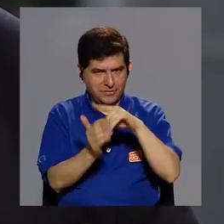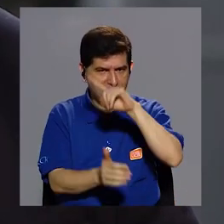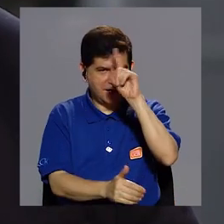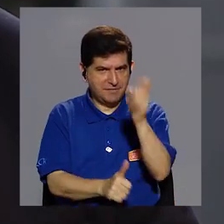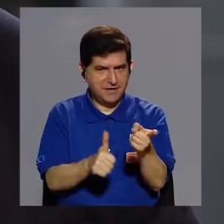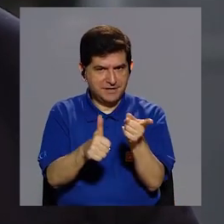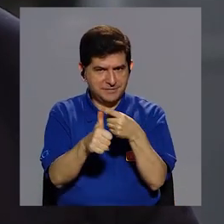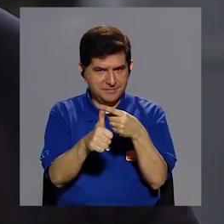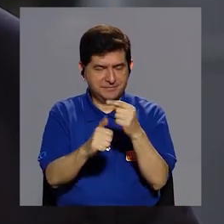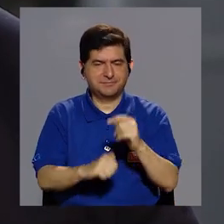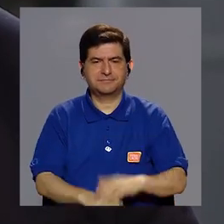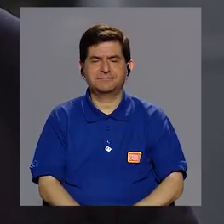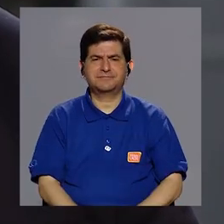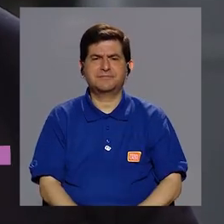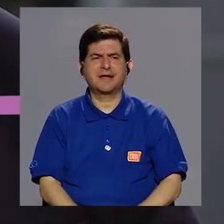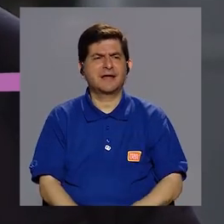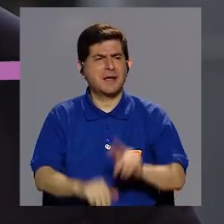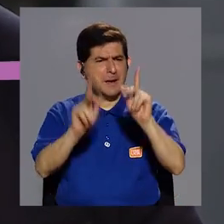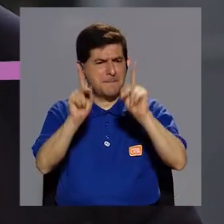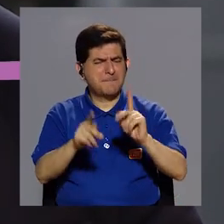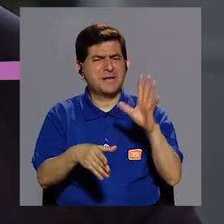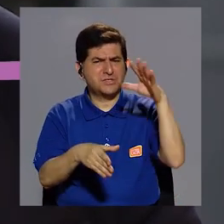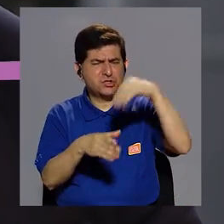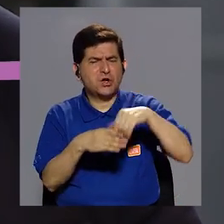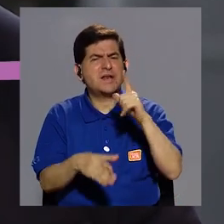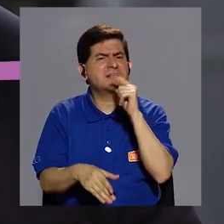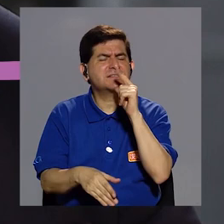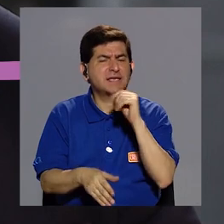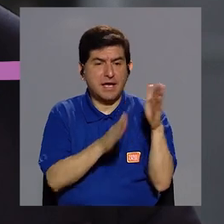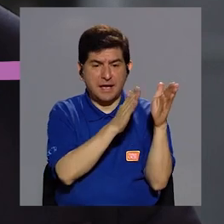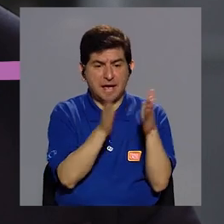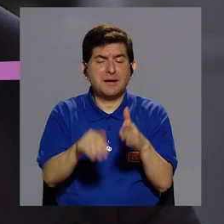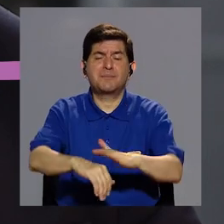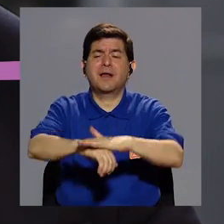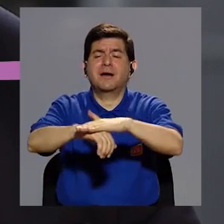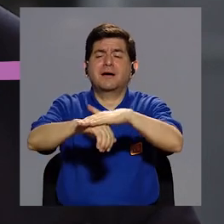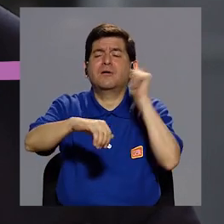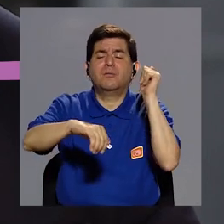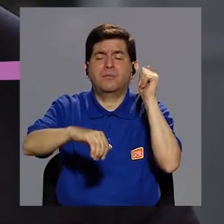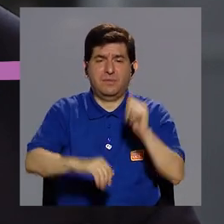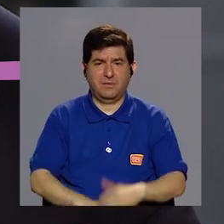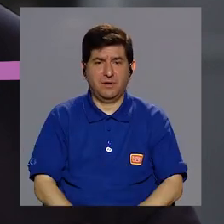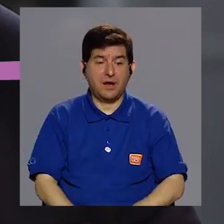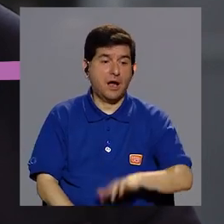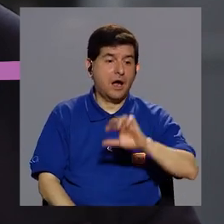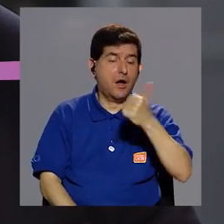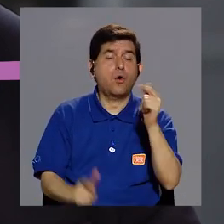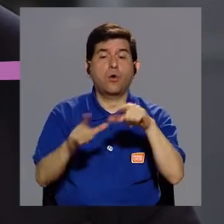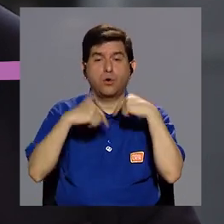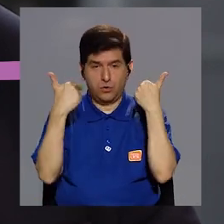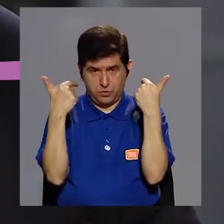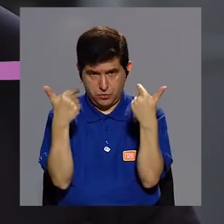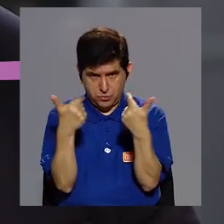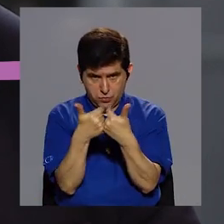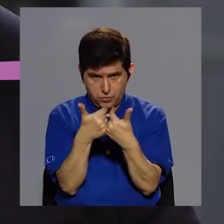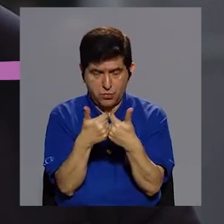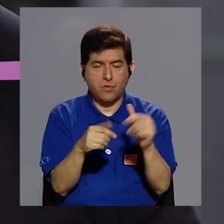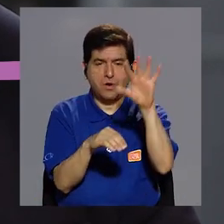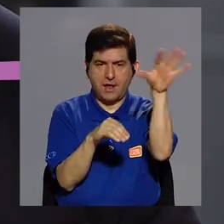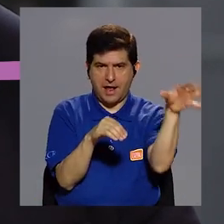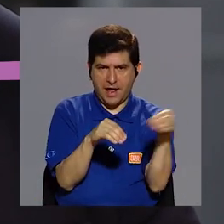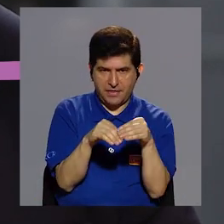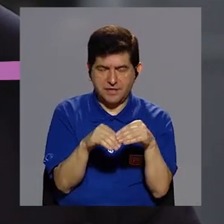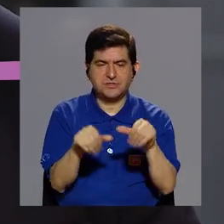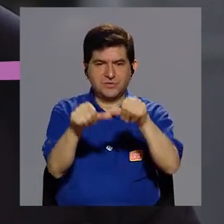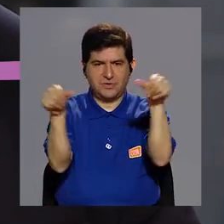volviendo a la pregunta inicial de quiénes tendrían que ser los involucrados, el plan hace un llamado a que otros sectores